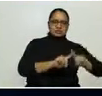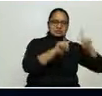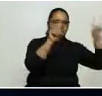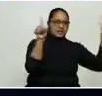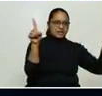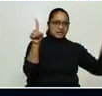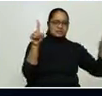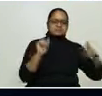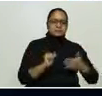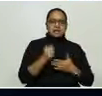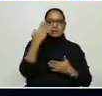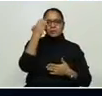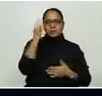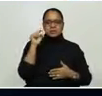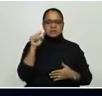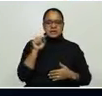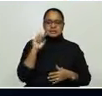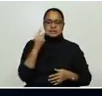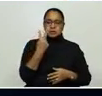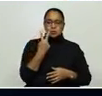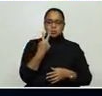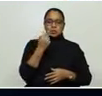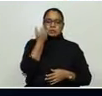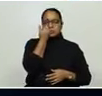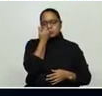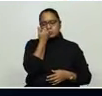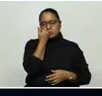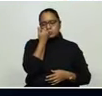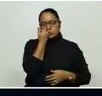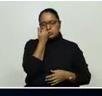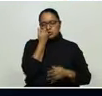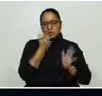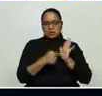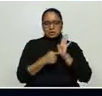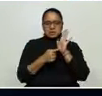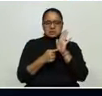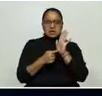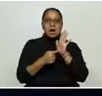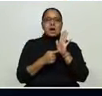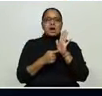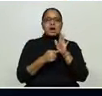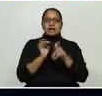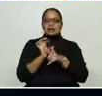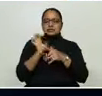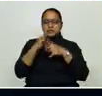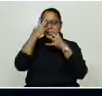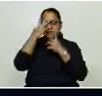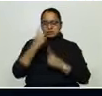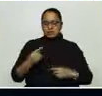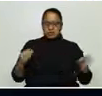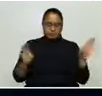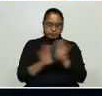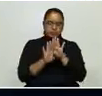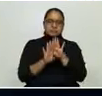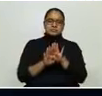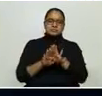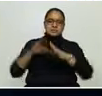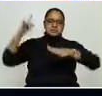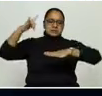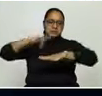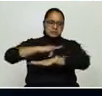precisamente por eso, porque se tomaron medidas rudas, rígidas, se cerró el